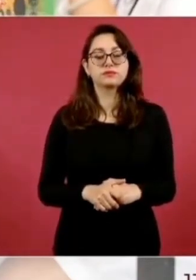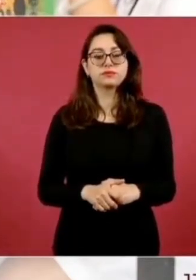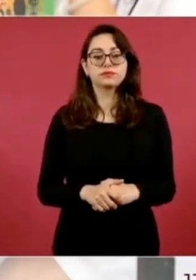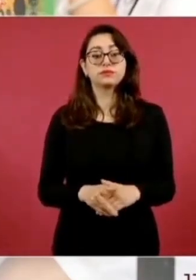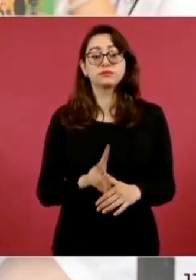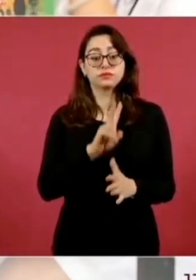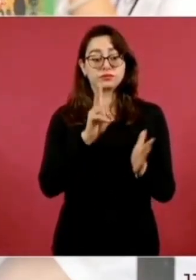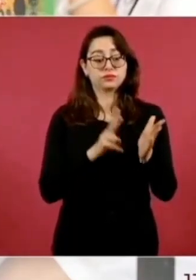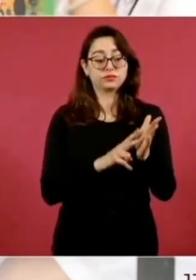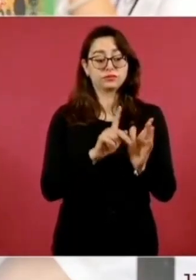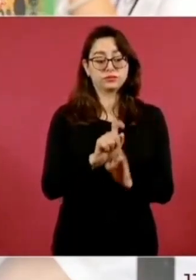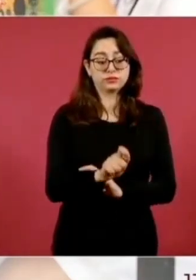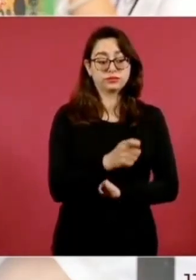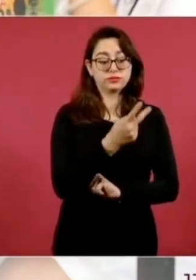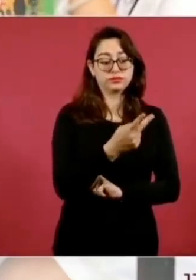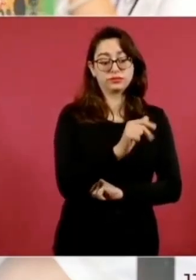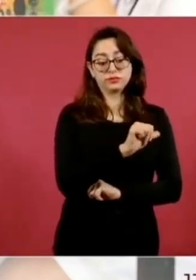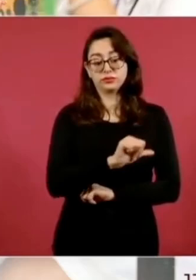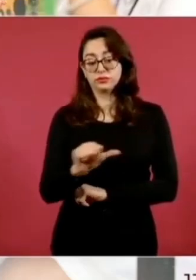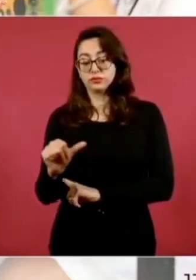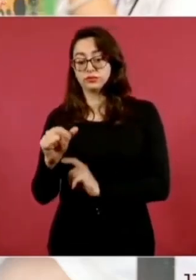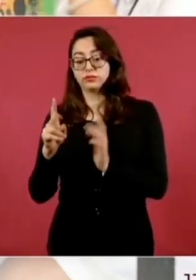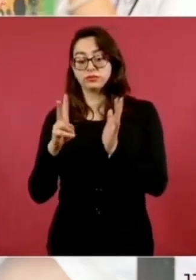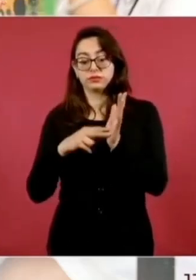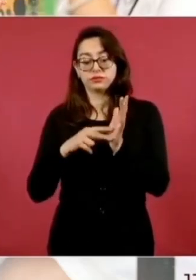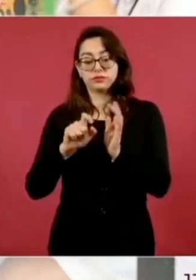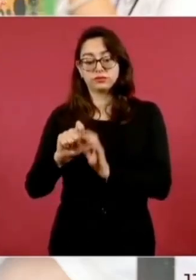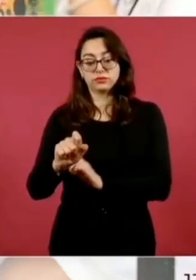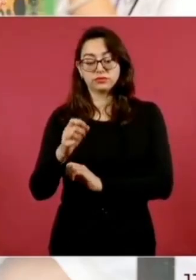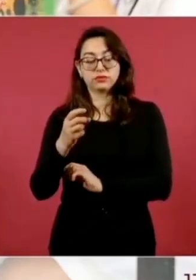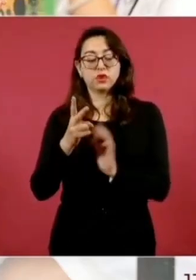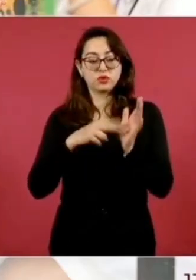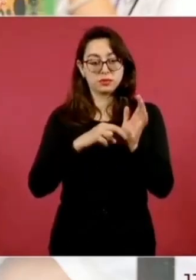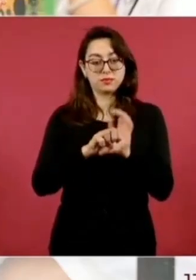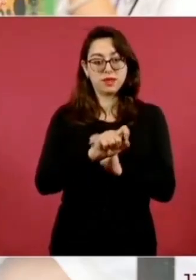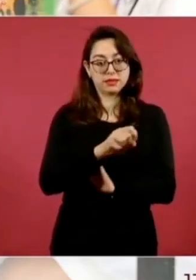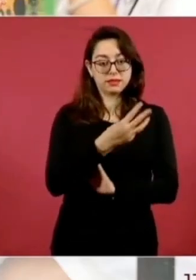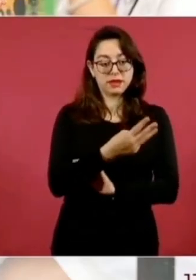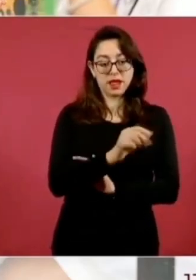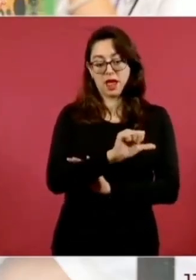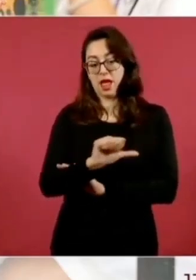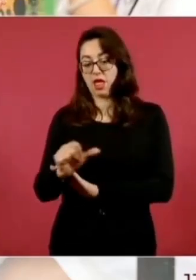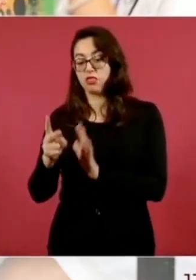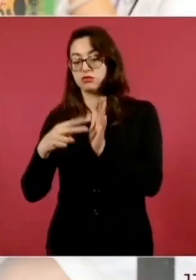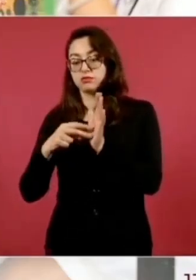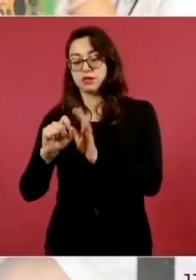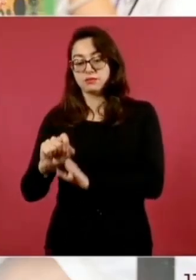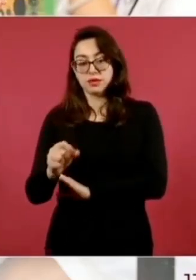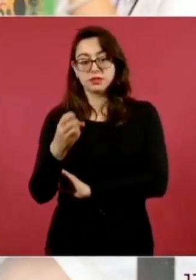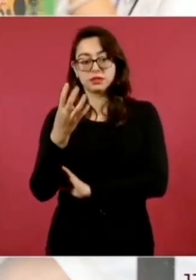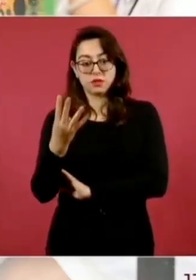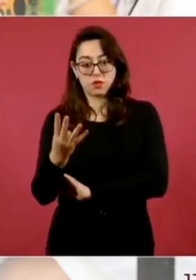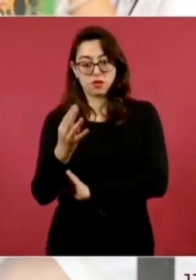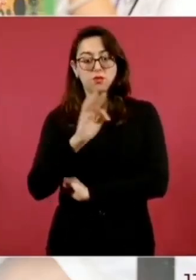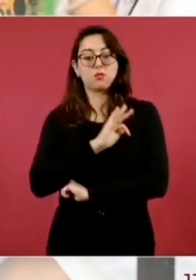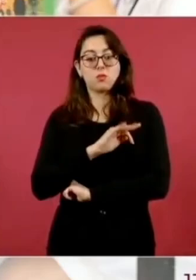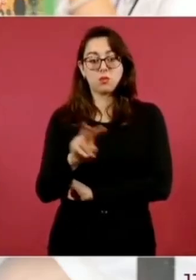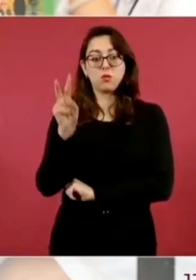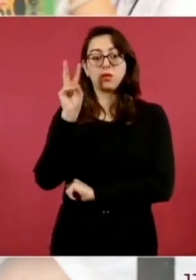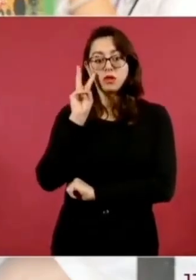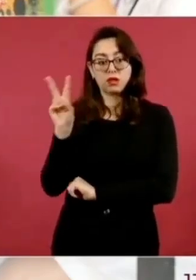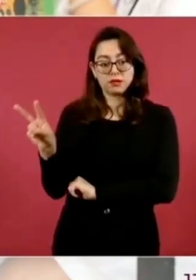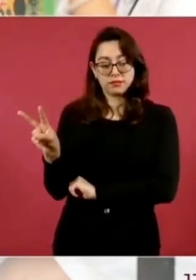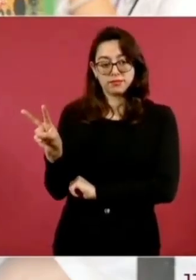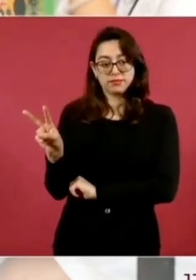2023-2024, que aparece en la segunda lámina, los datos, se